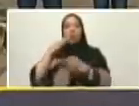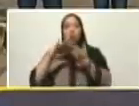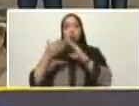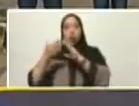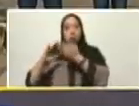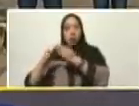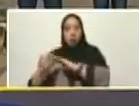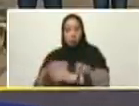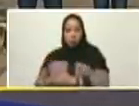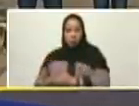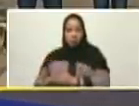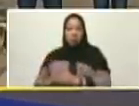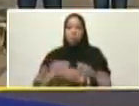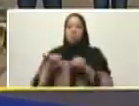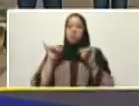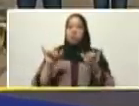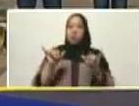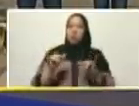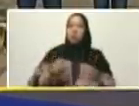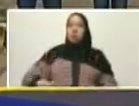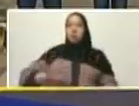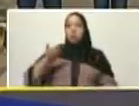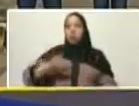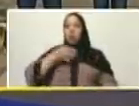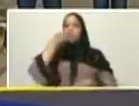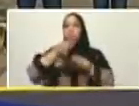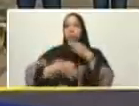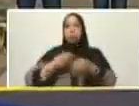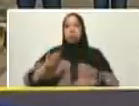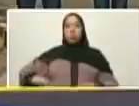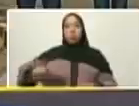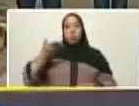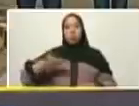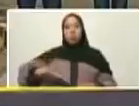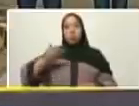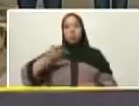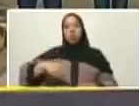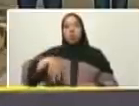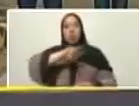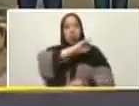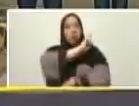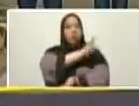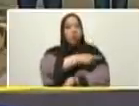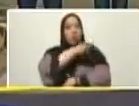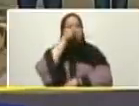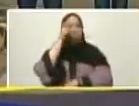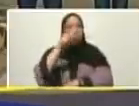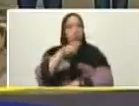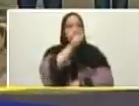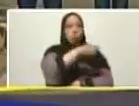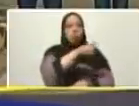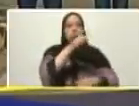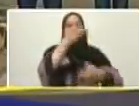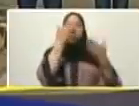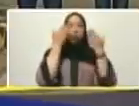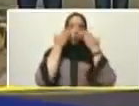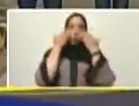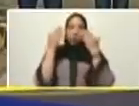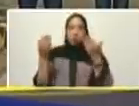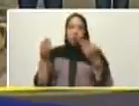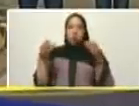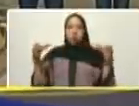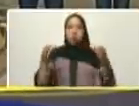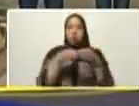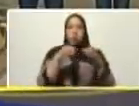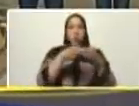hay que decirlo de manera muy destacada la organización popular con distintos frentes sociales como el frente Francisco